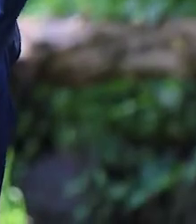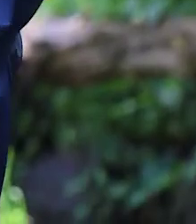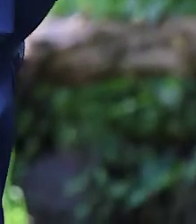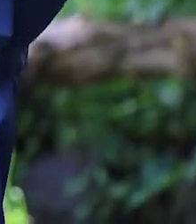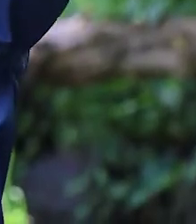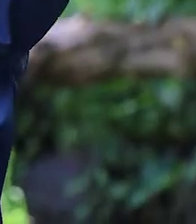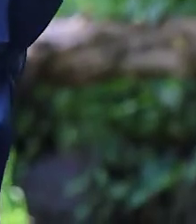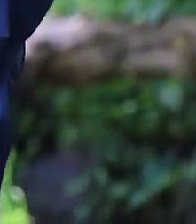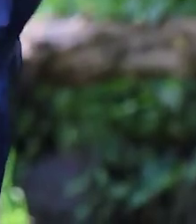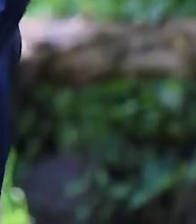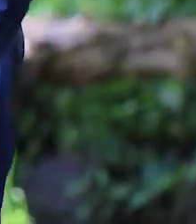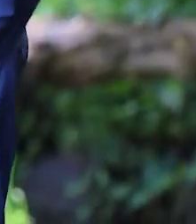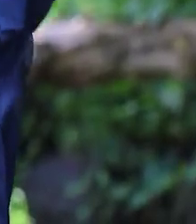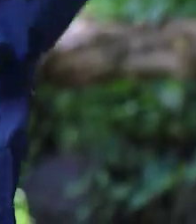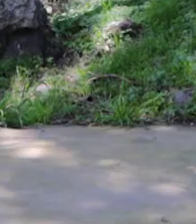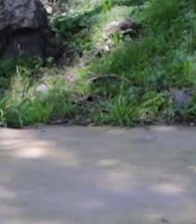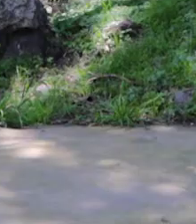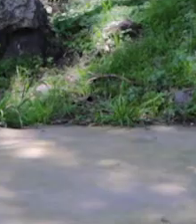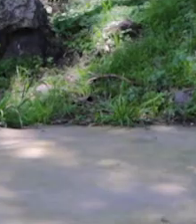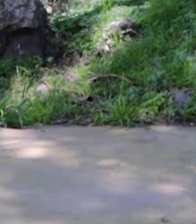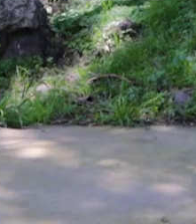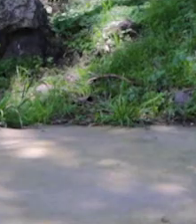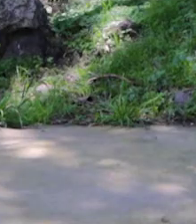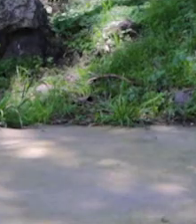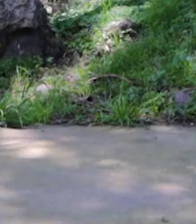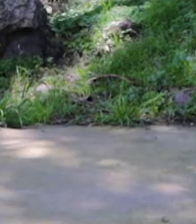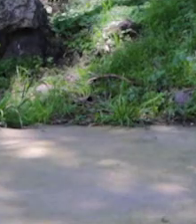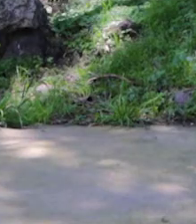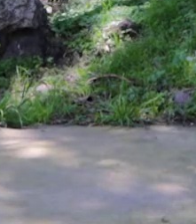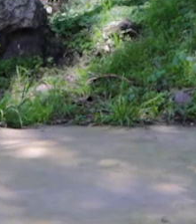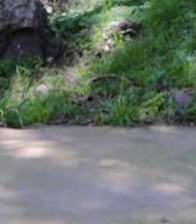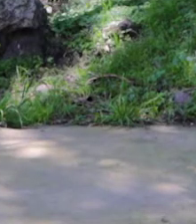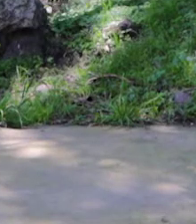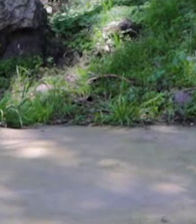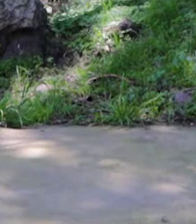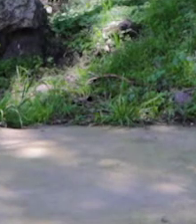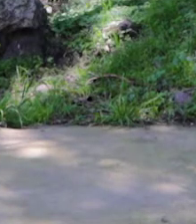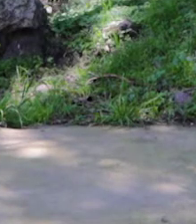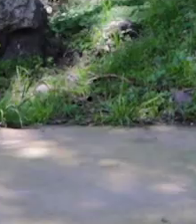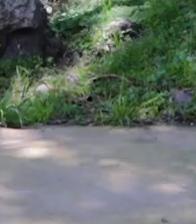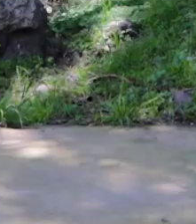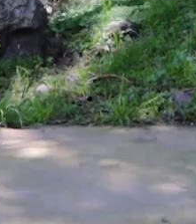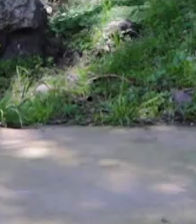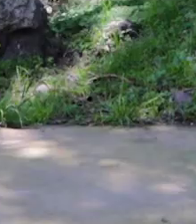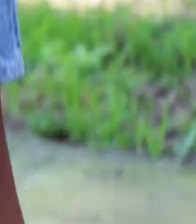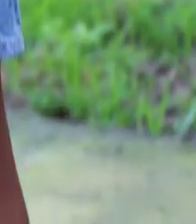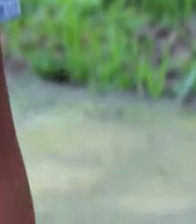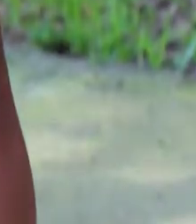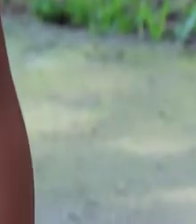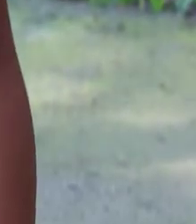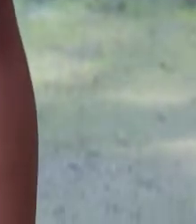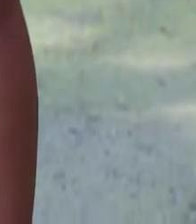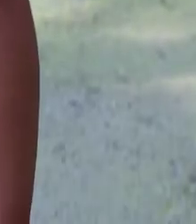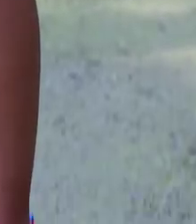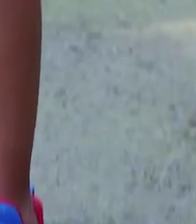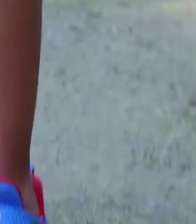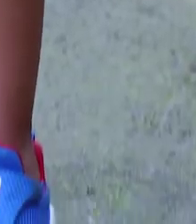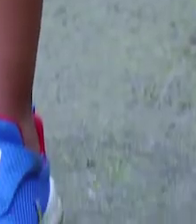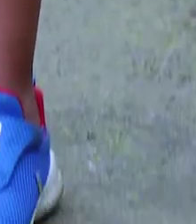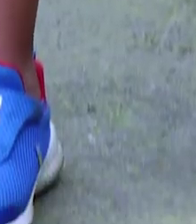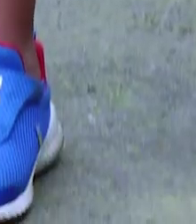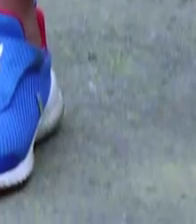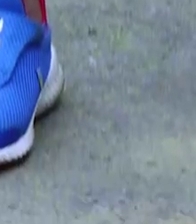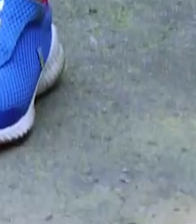Muy bien. Claro que sí. Bien. Descansamos, Jair. Bajamos los brazos.